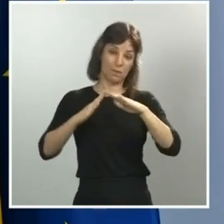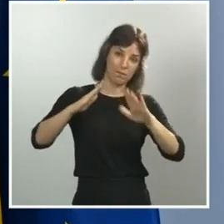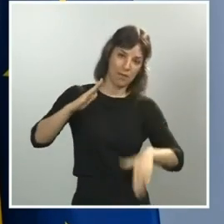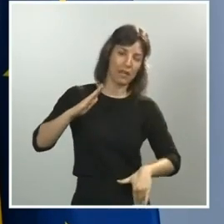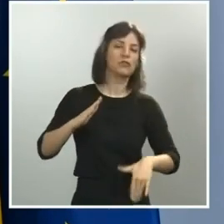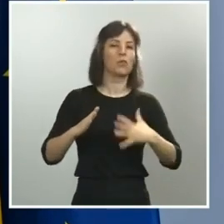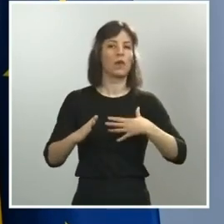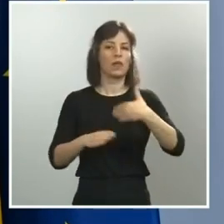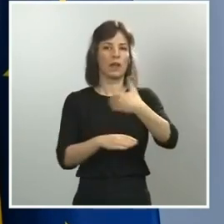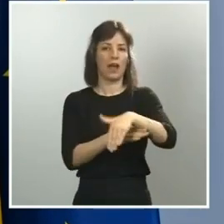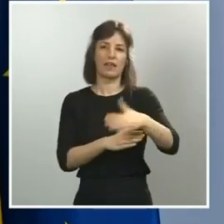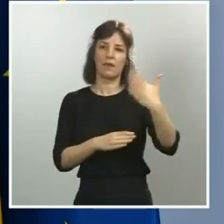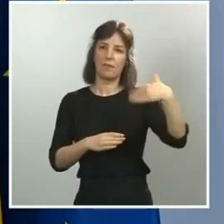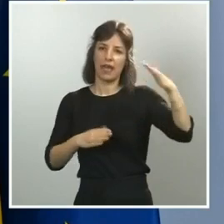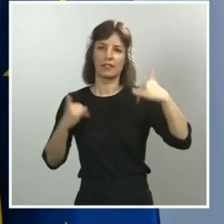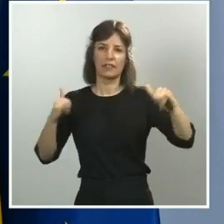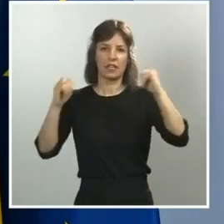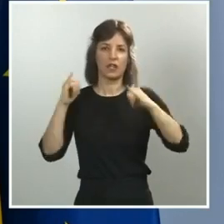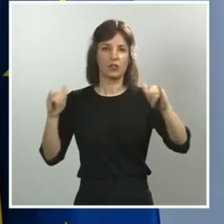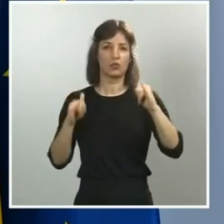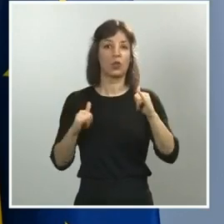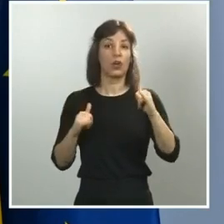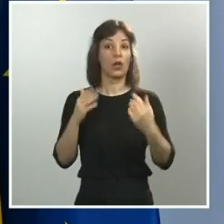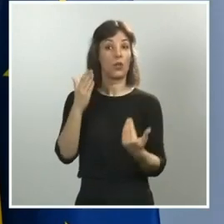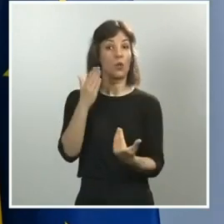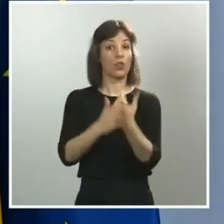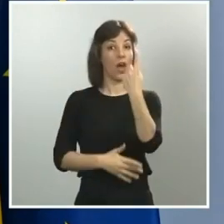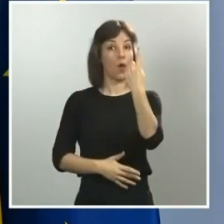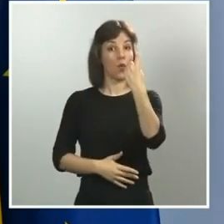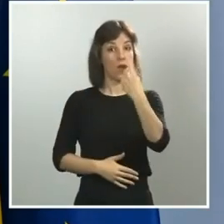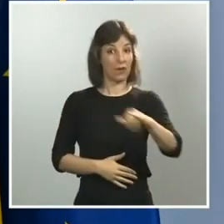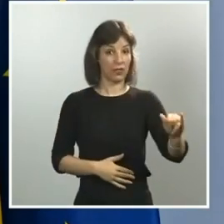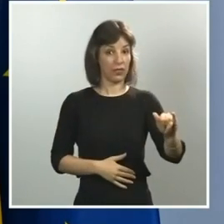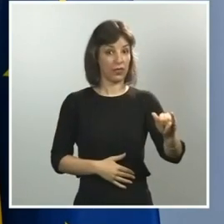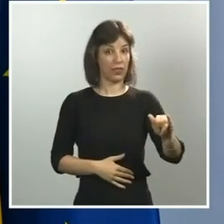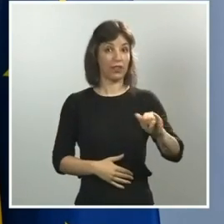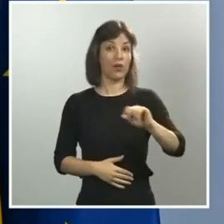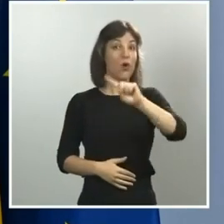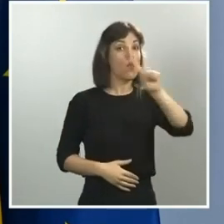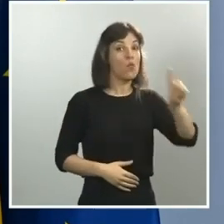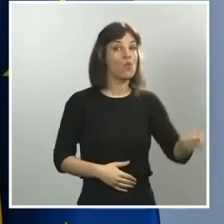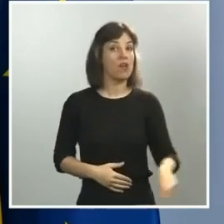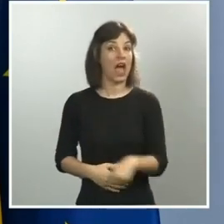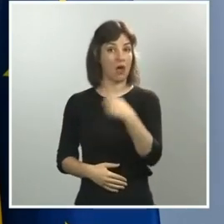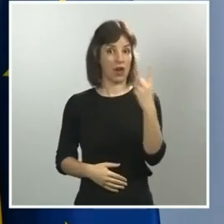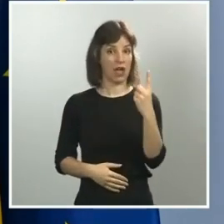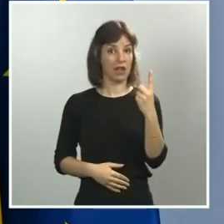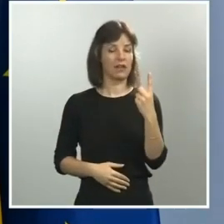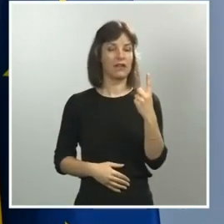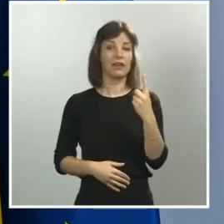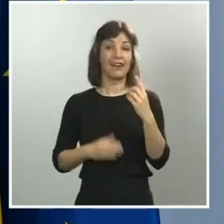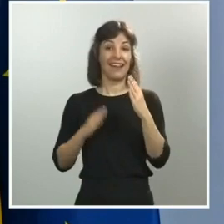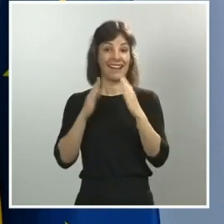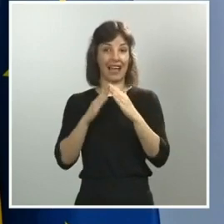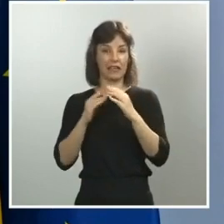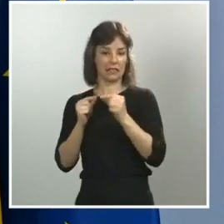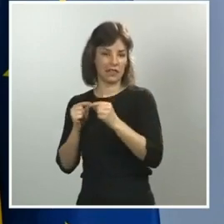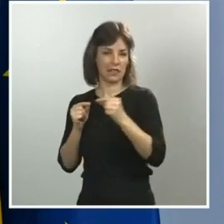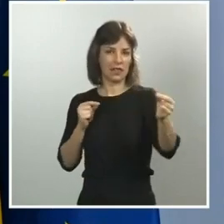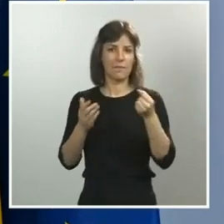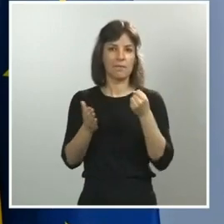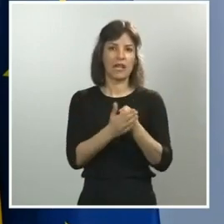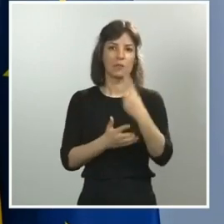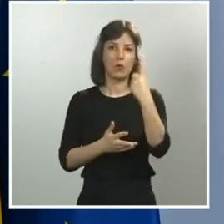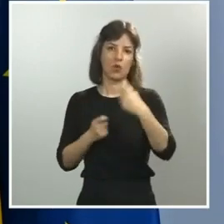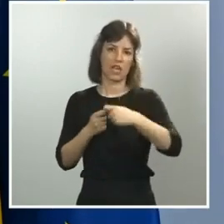jugar en la calle una vez al día, durante una hora, en un entorno de un kilómetro como máximo alrededor de su domicilio. El